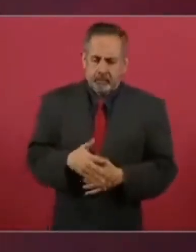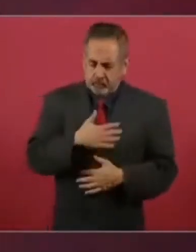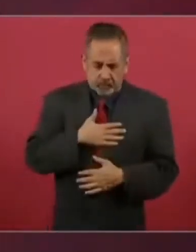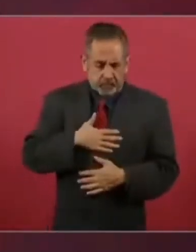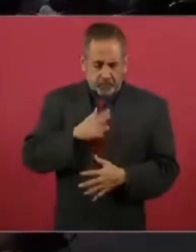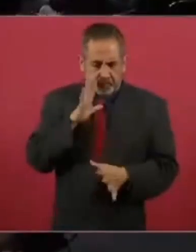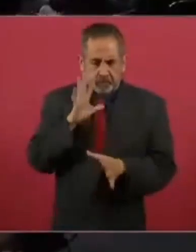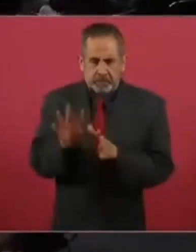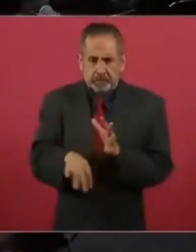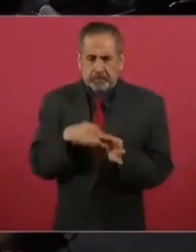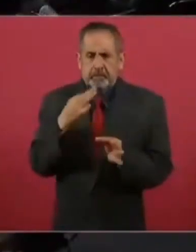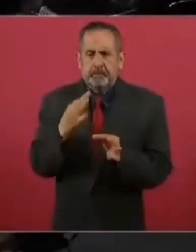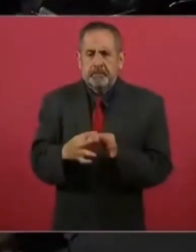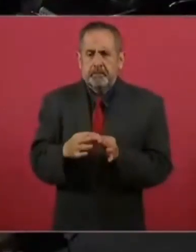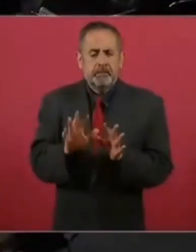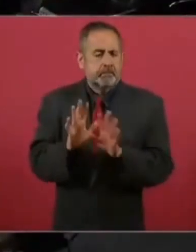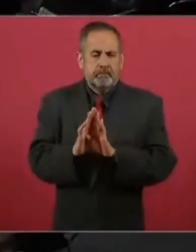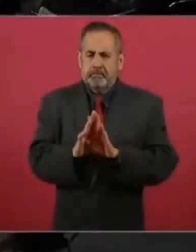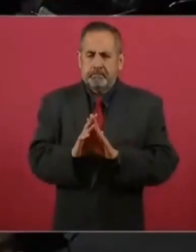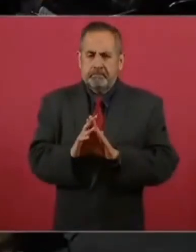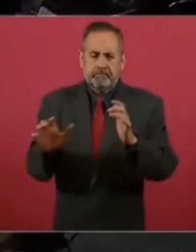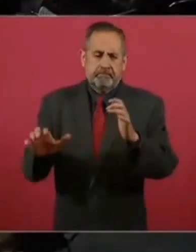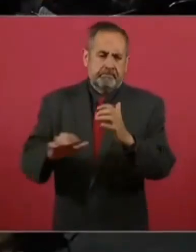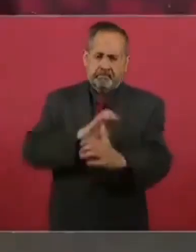cumplo con mi ciclo.